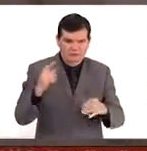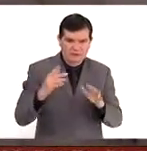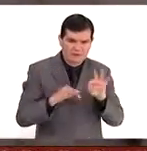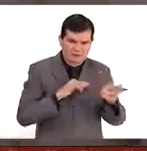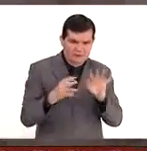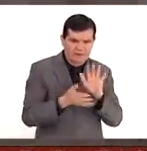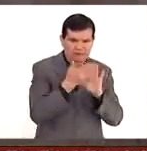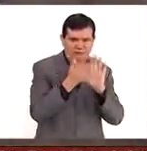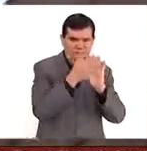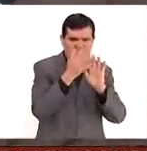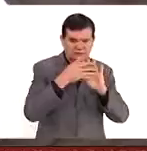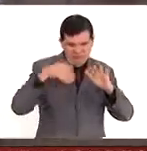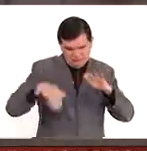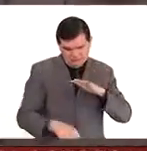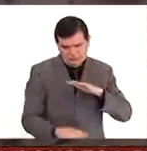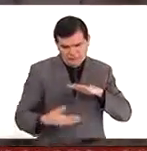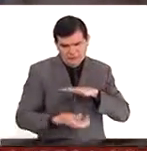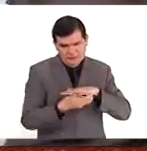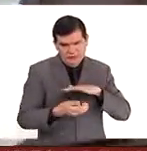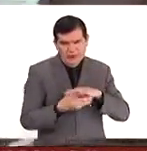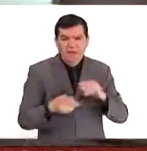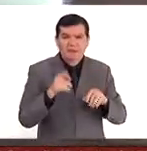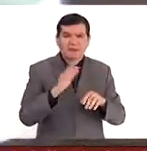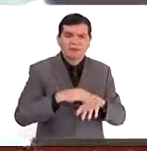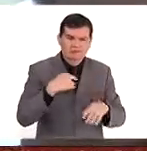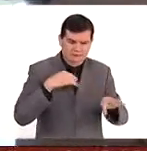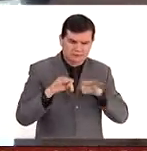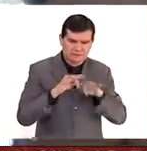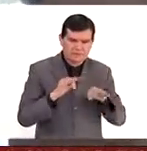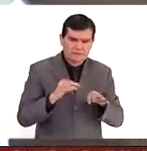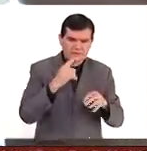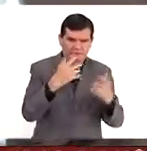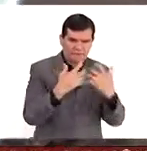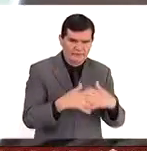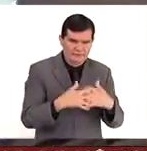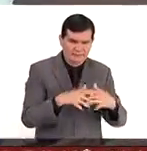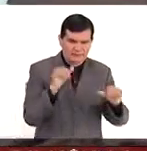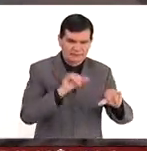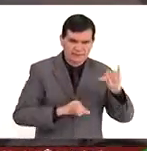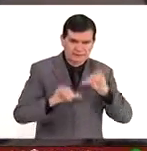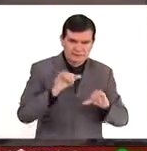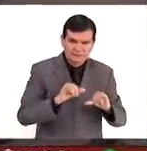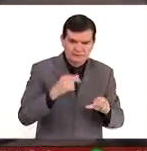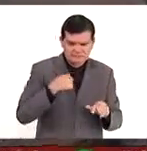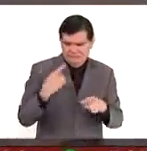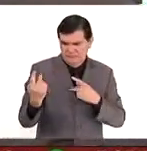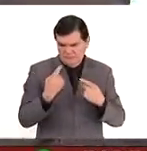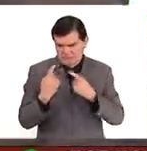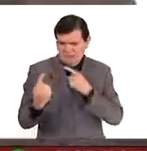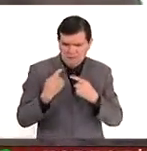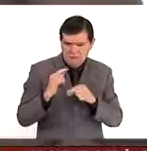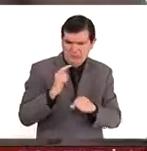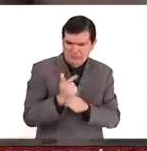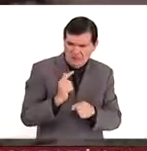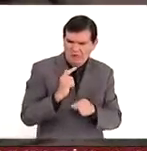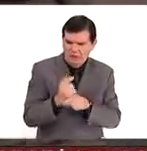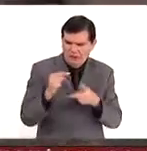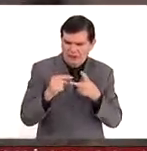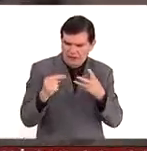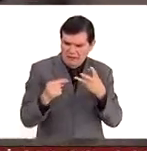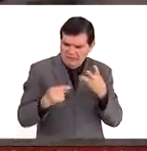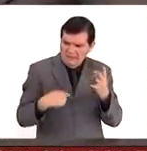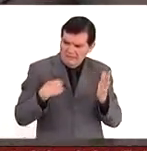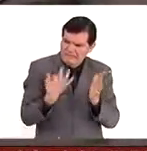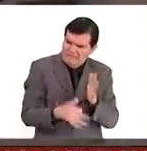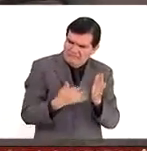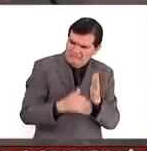construcción y minería y yo trabajé en industria química. Así que como que nos empezamos a dar cuenta de varios detallitos